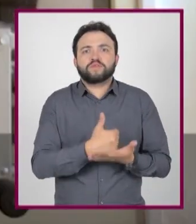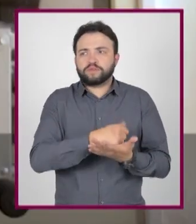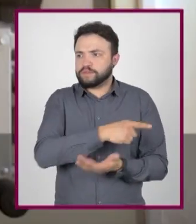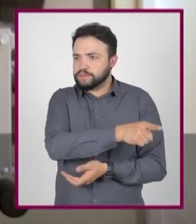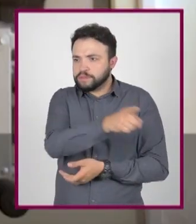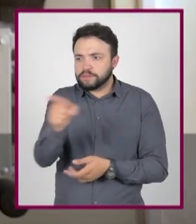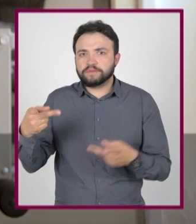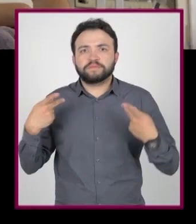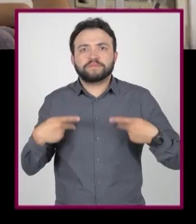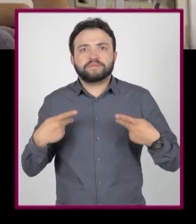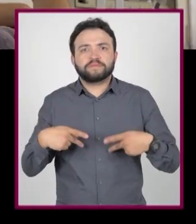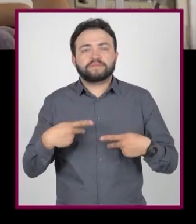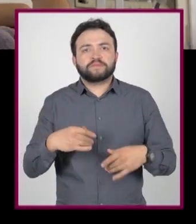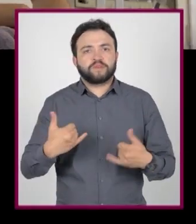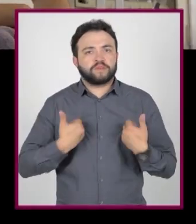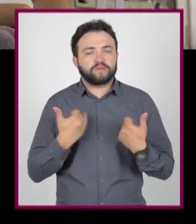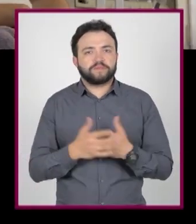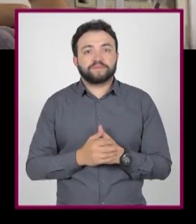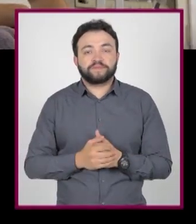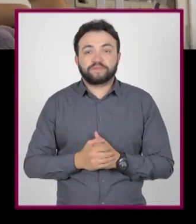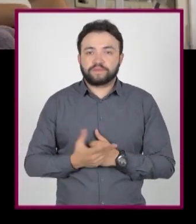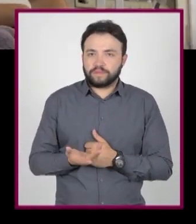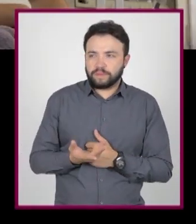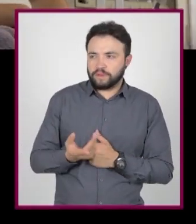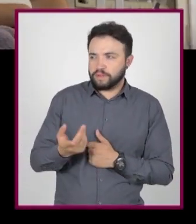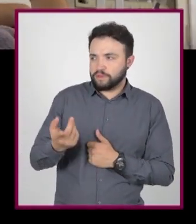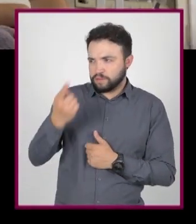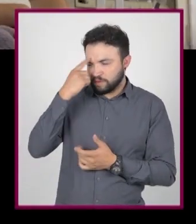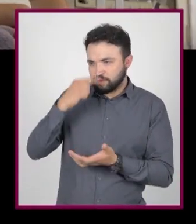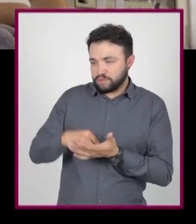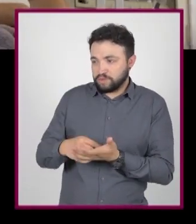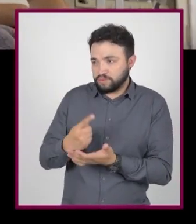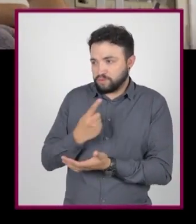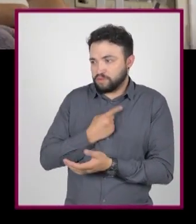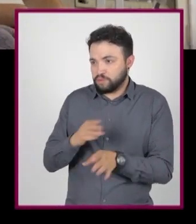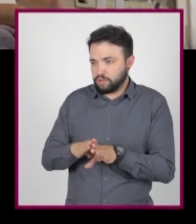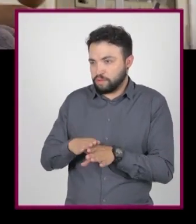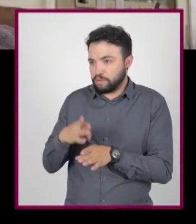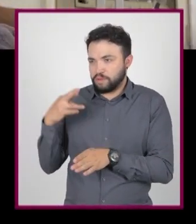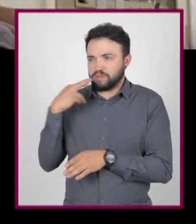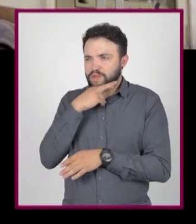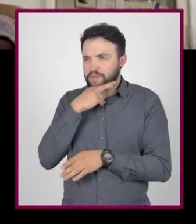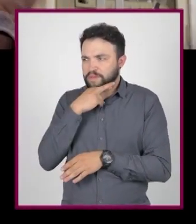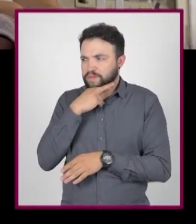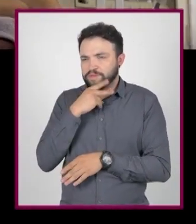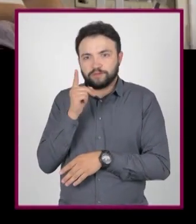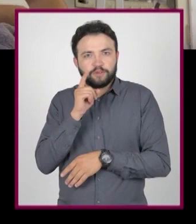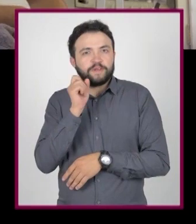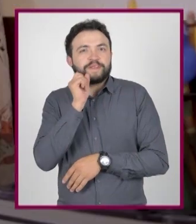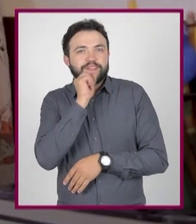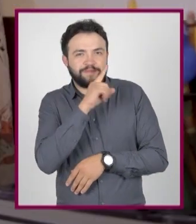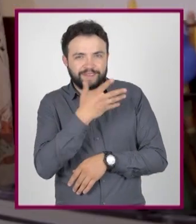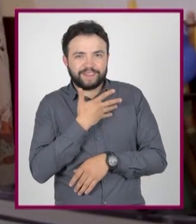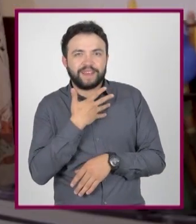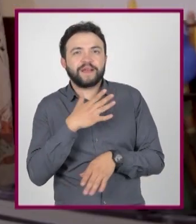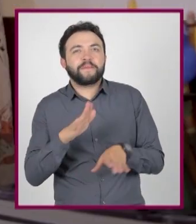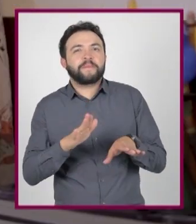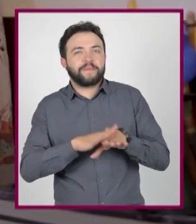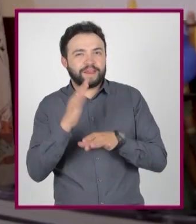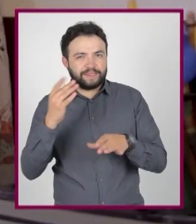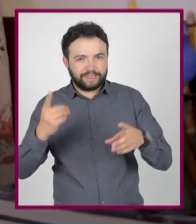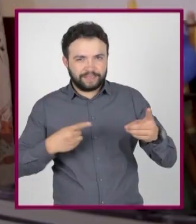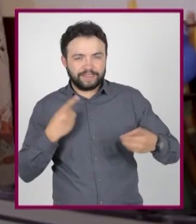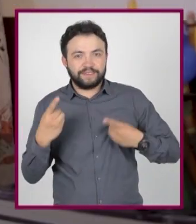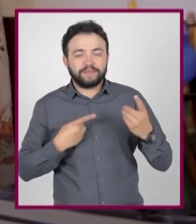amigos y amigas del programa. Eso quiere decir que no solo será rápido. También curioso. ¿Estás